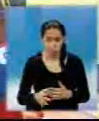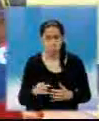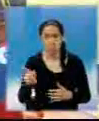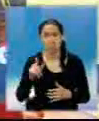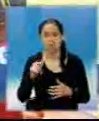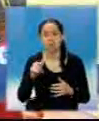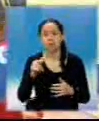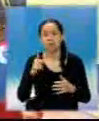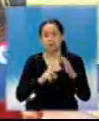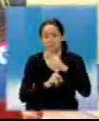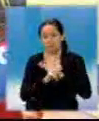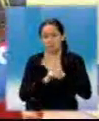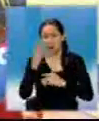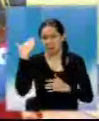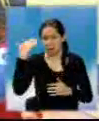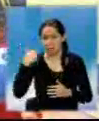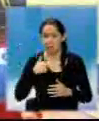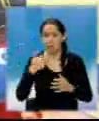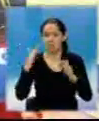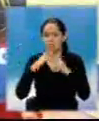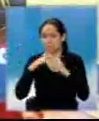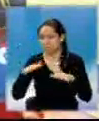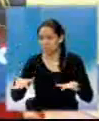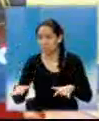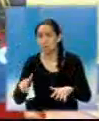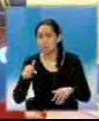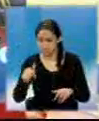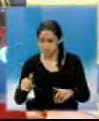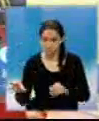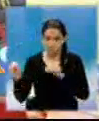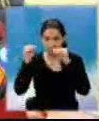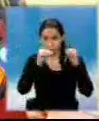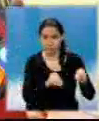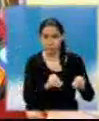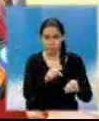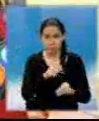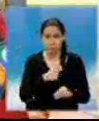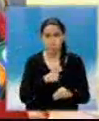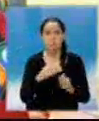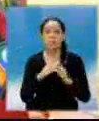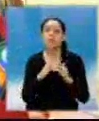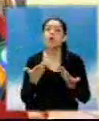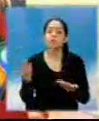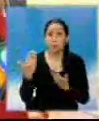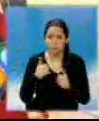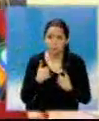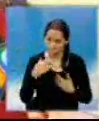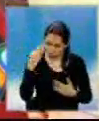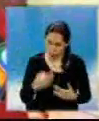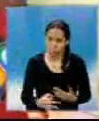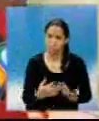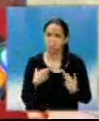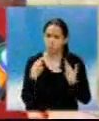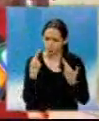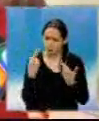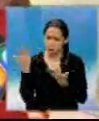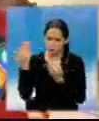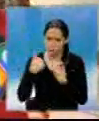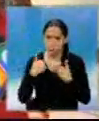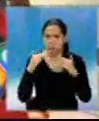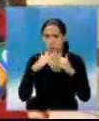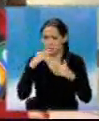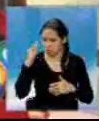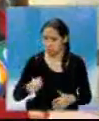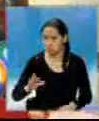aquel lugar donde estábamos en alto riesgo, ponernos en un lugar mejor, nos cumpla solamente que nos